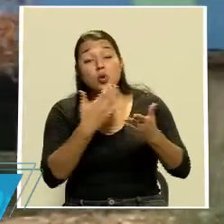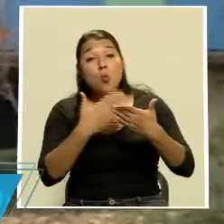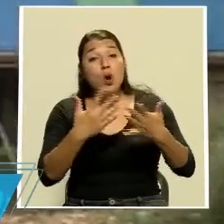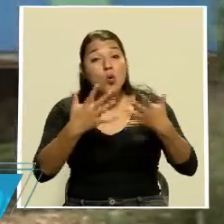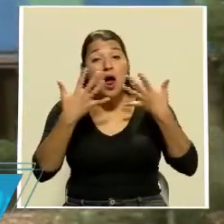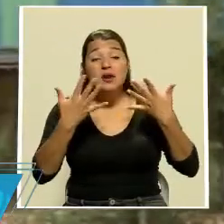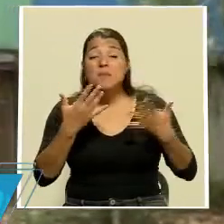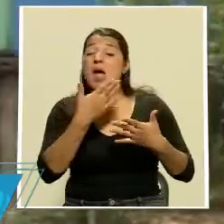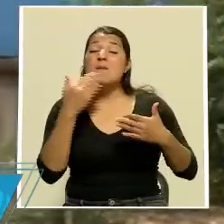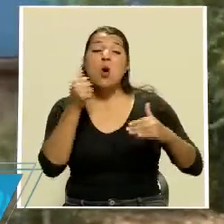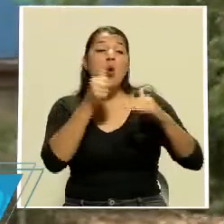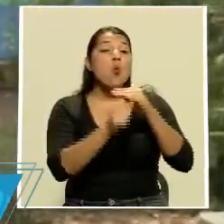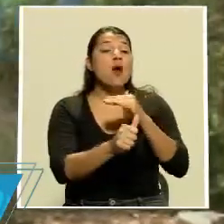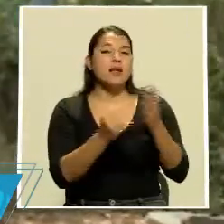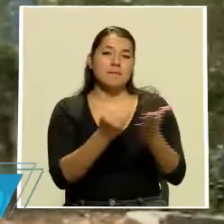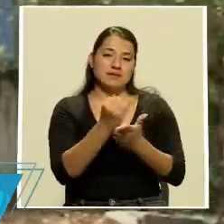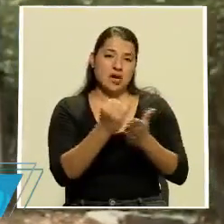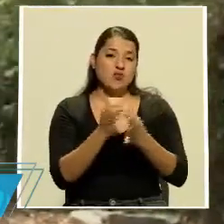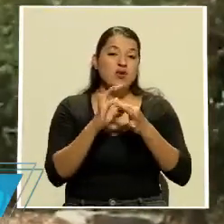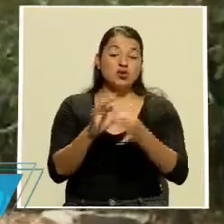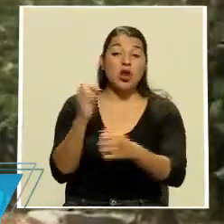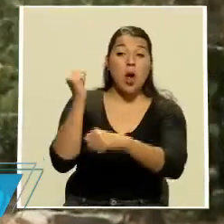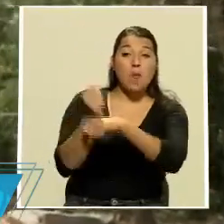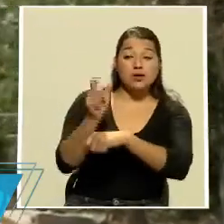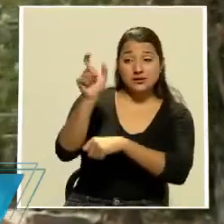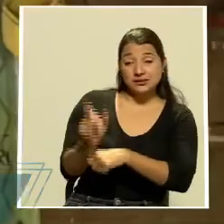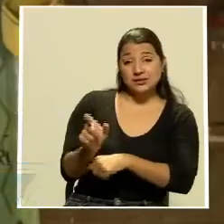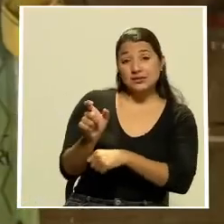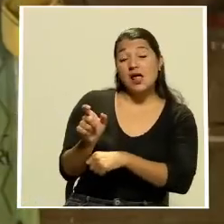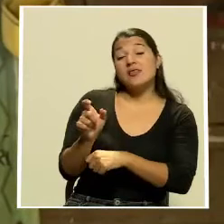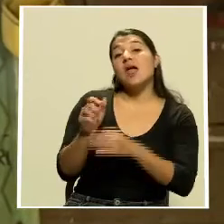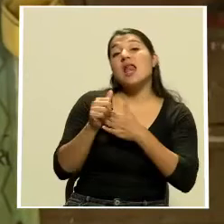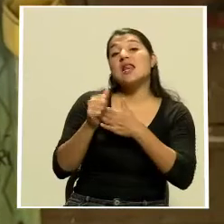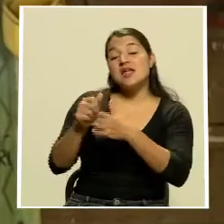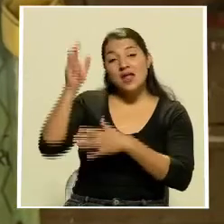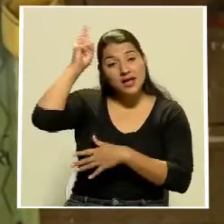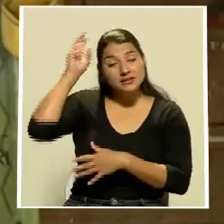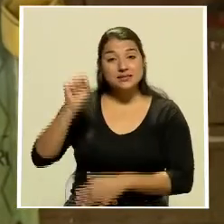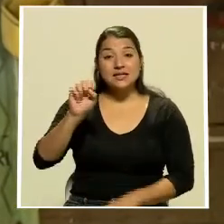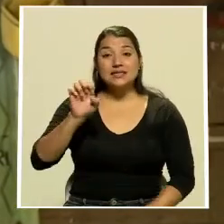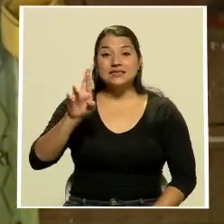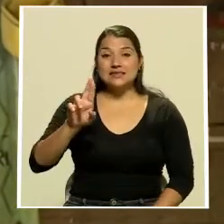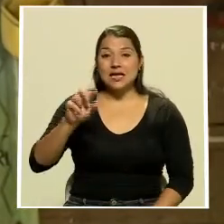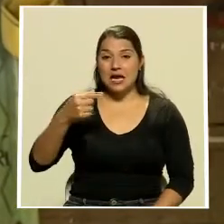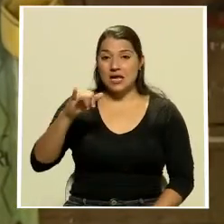en el caso en el que se investigó un delito de homicidio calificado en perjuicio del líder indígena Sergio Rojas.